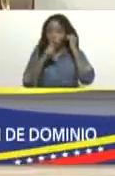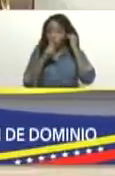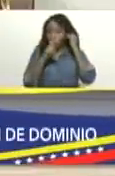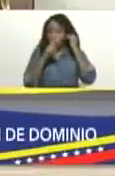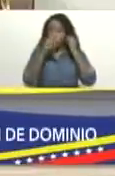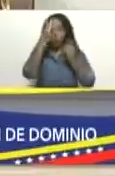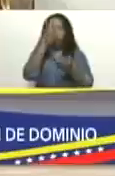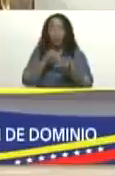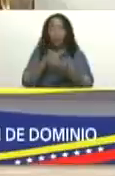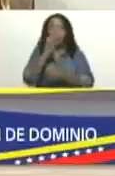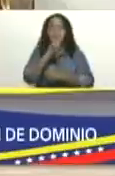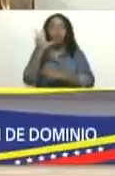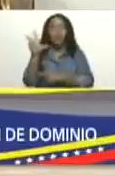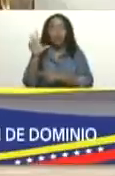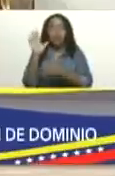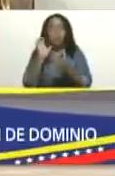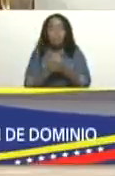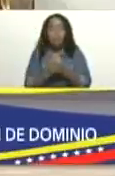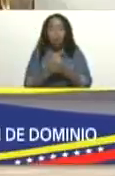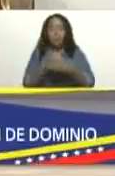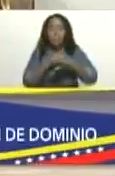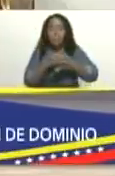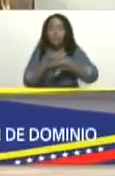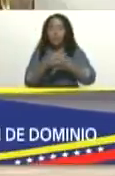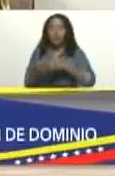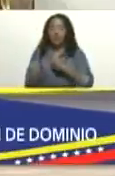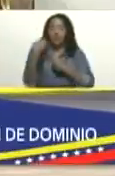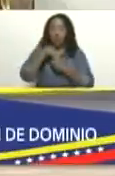compañero ministro del interior